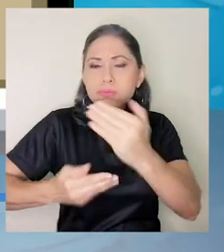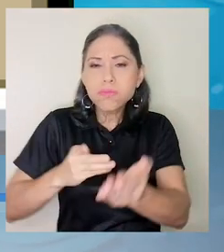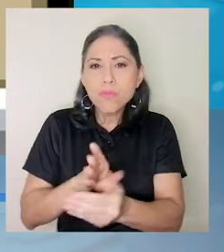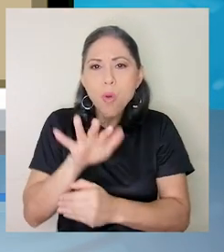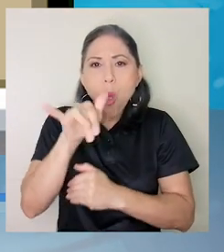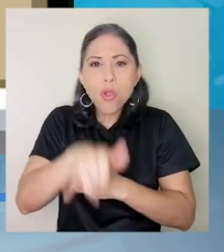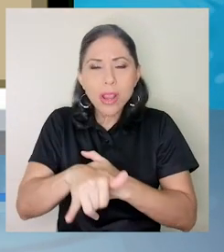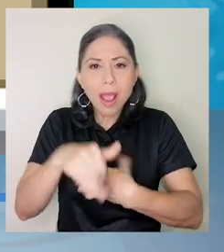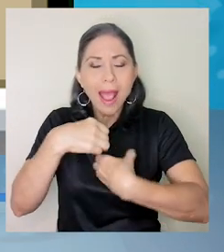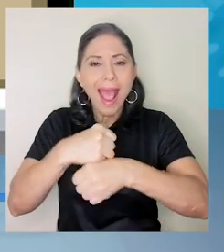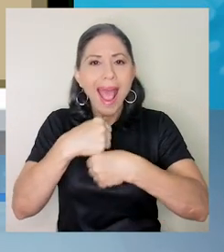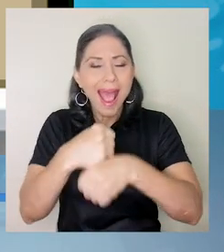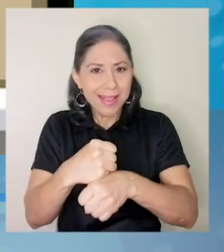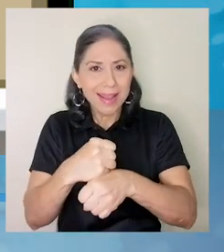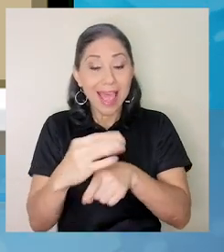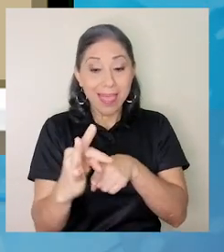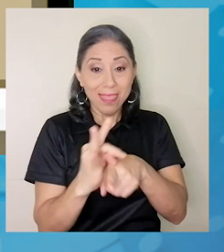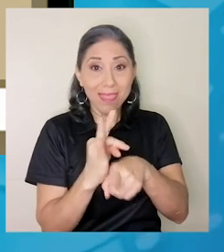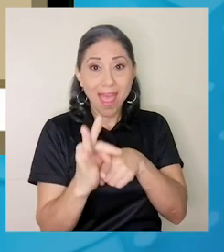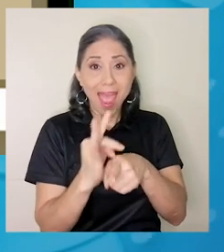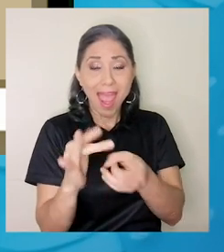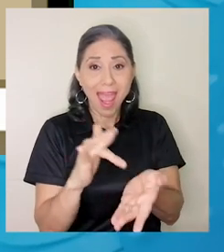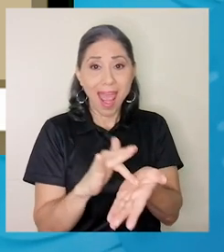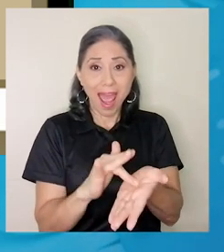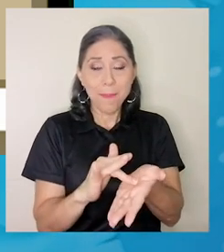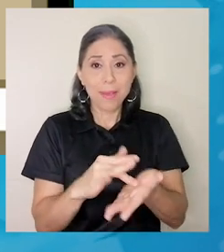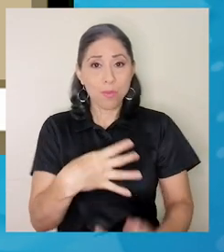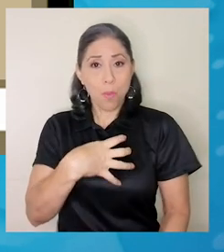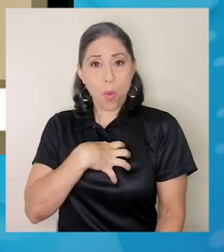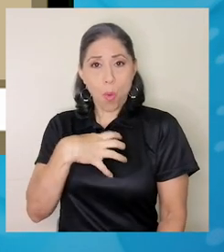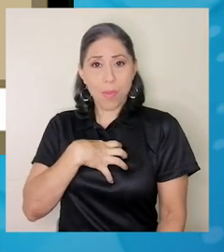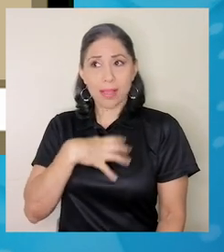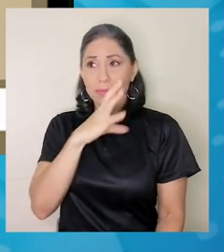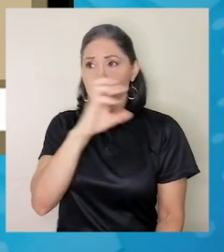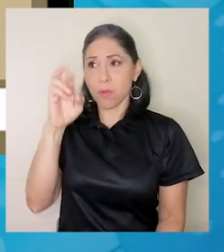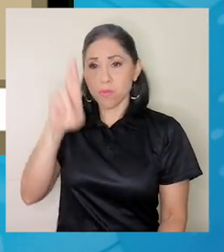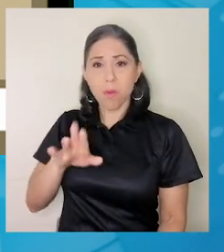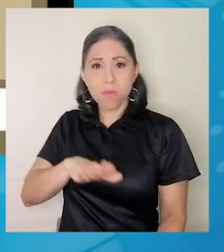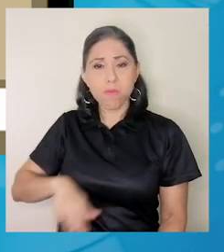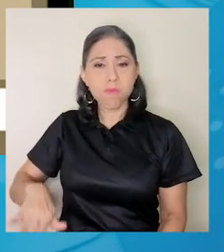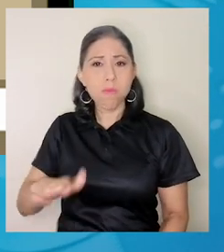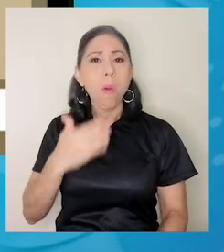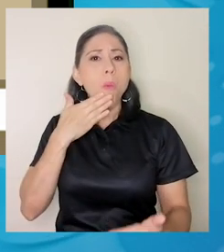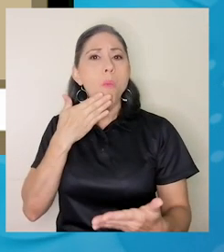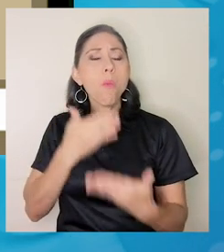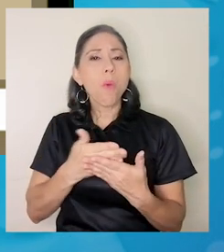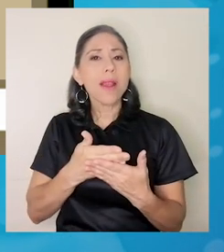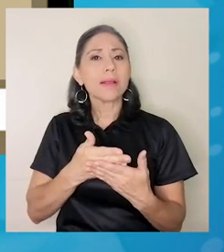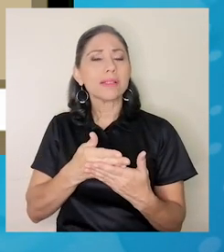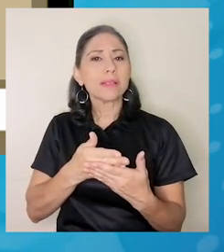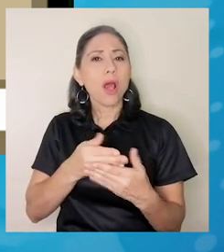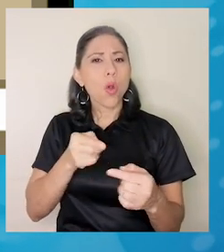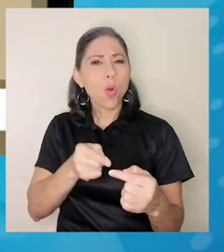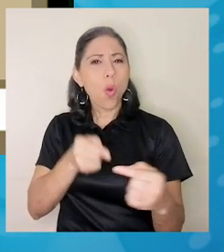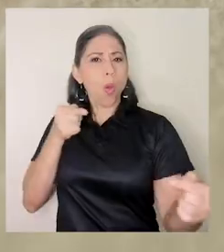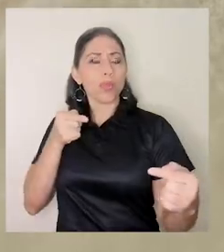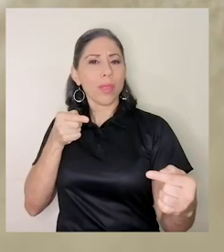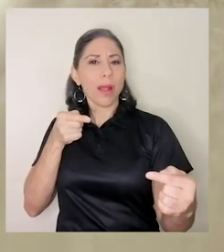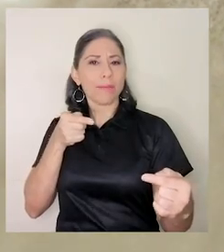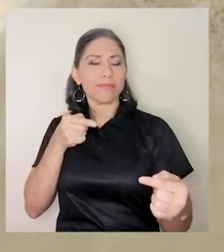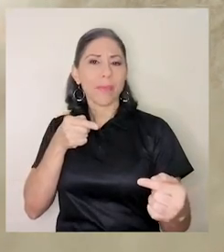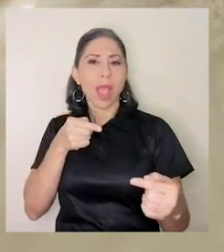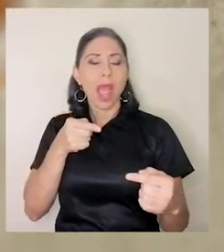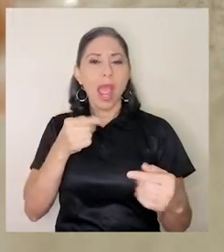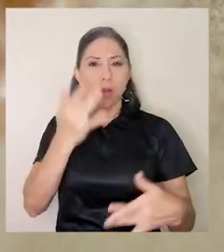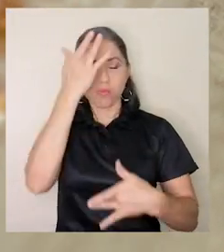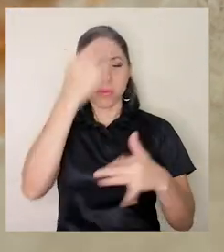de crear terapias propias, nacionales y eficaces contra el COVID-19. Y